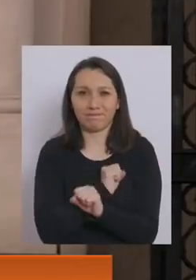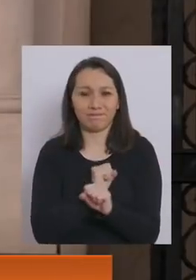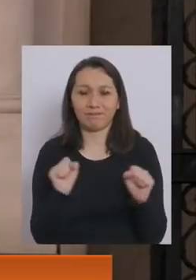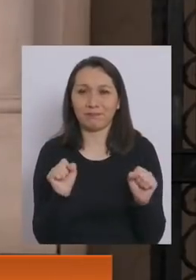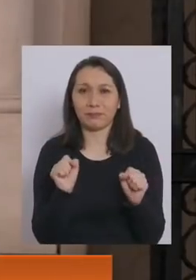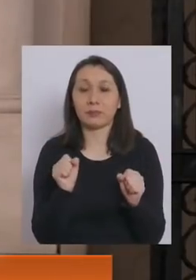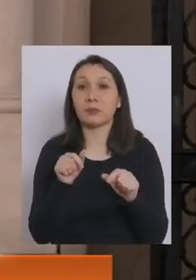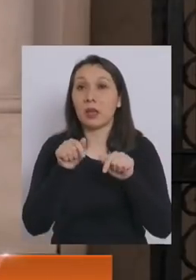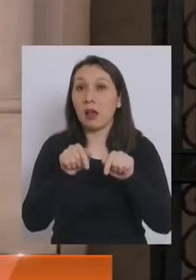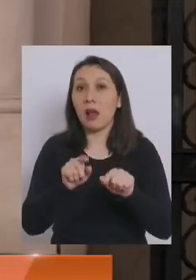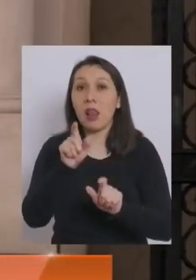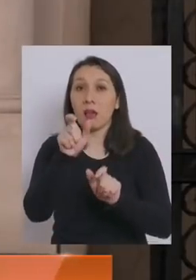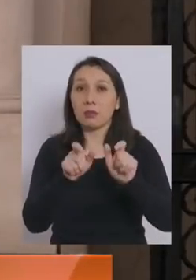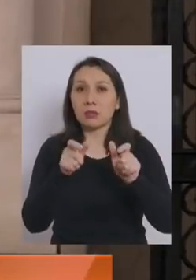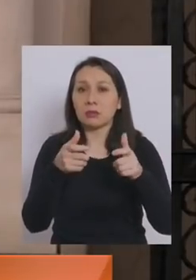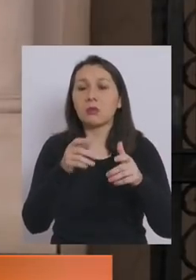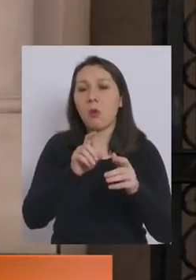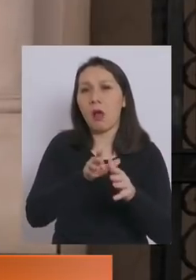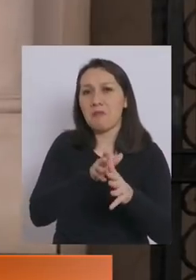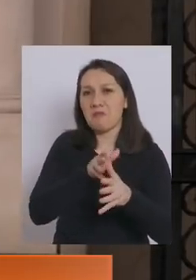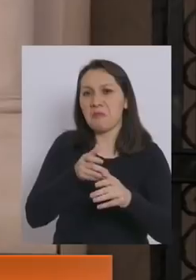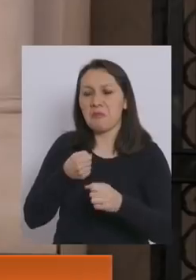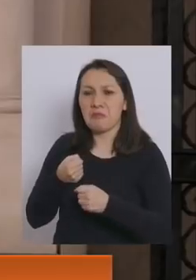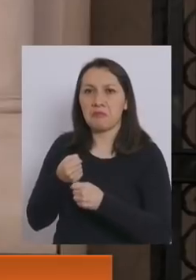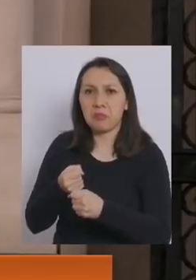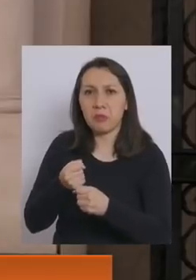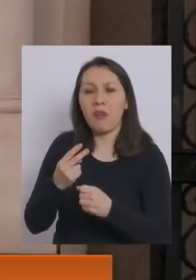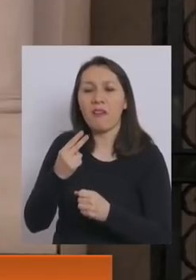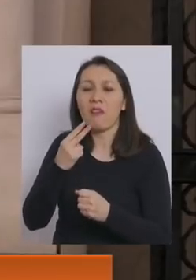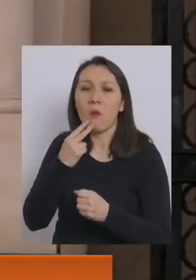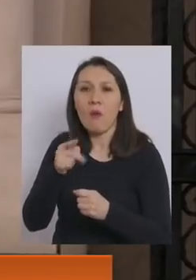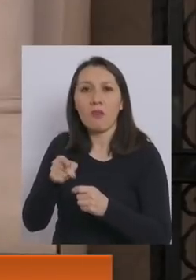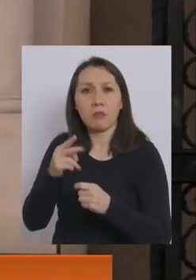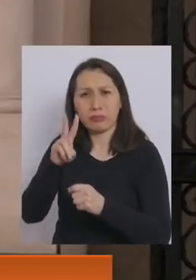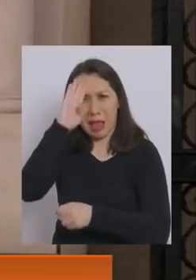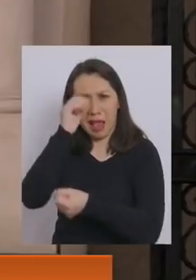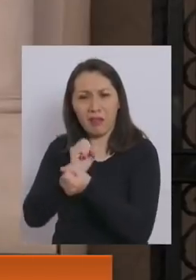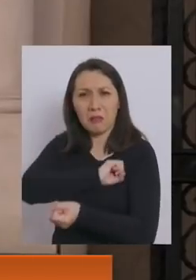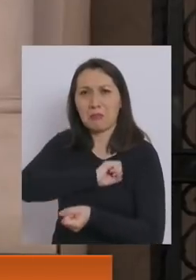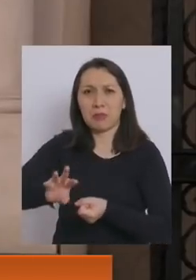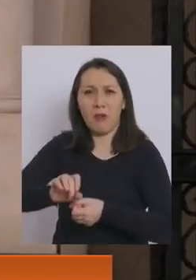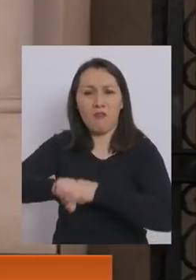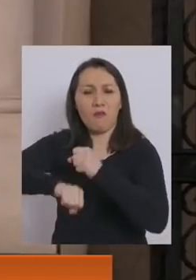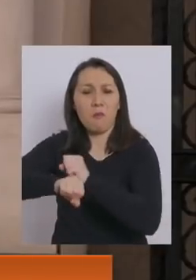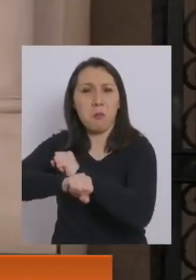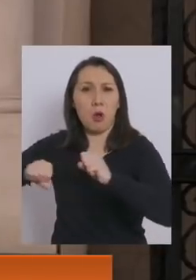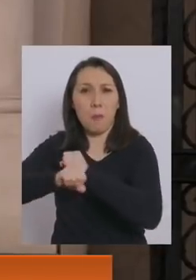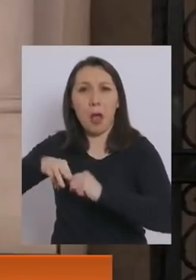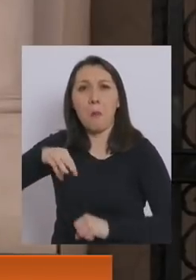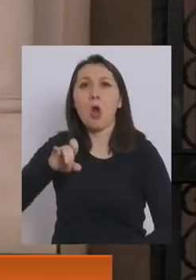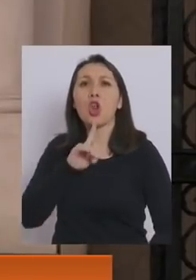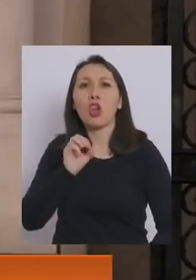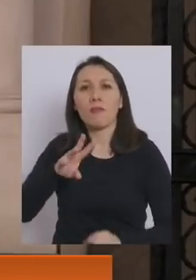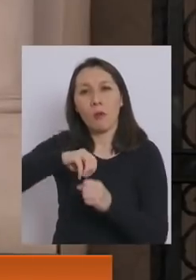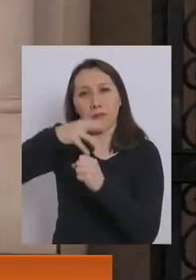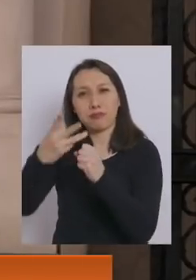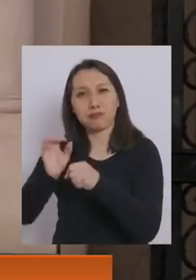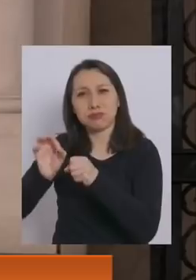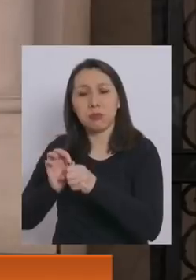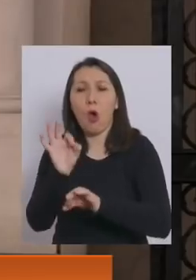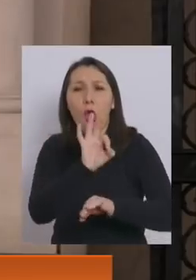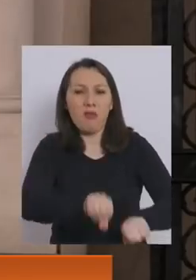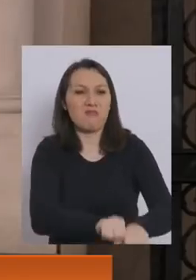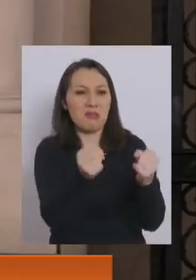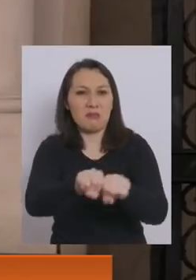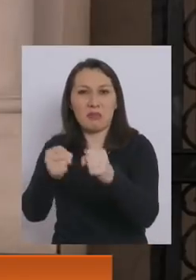que quienes hayan atentado contra la vida de carabineros lanzándole bombas Molotov, quienes hayan atentado o destruido bienes